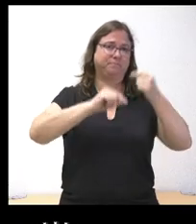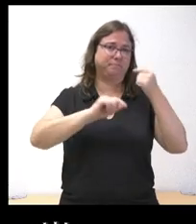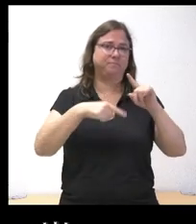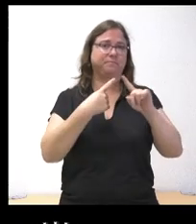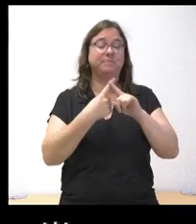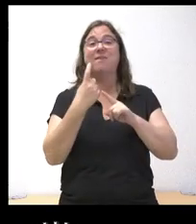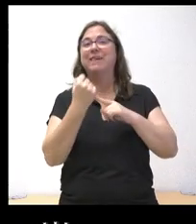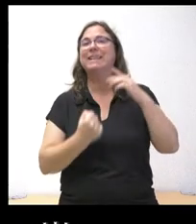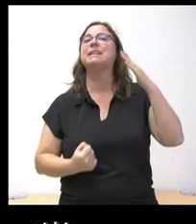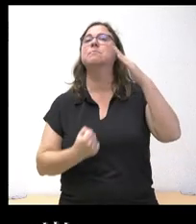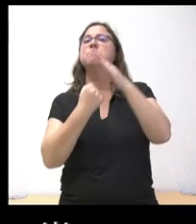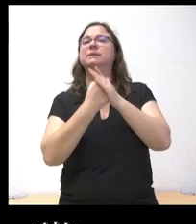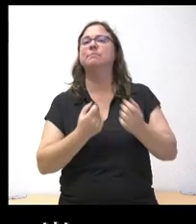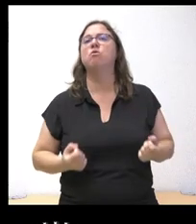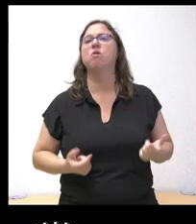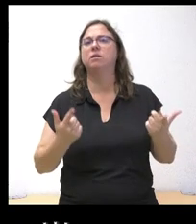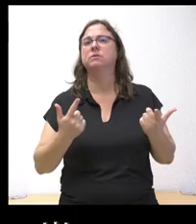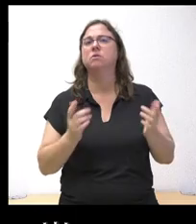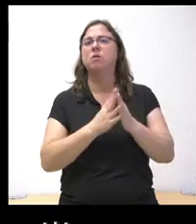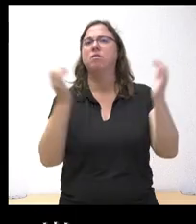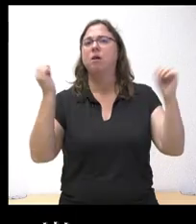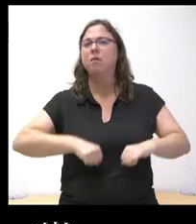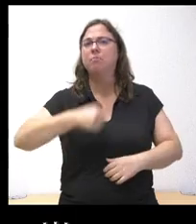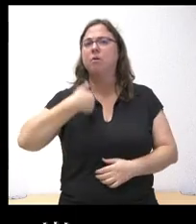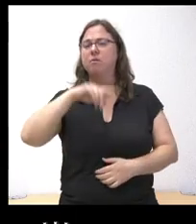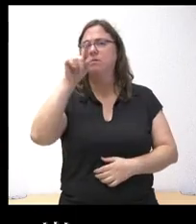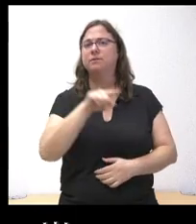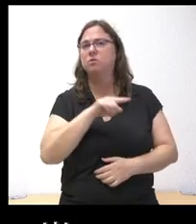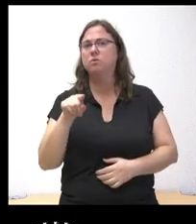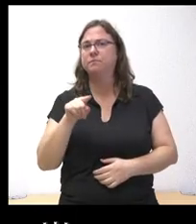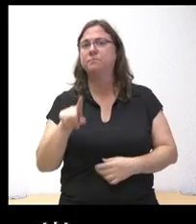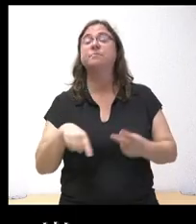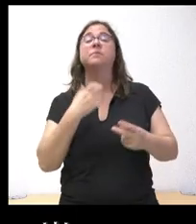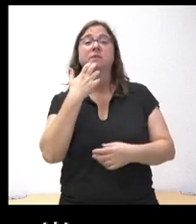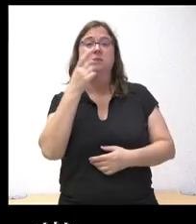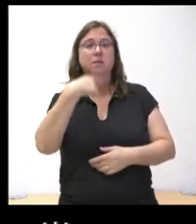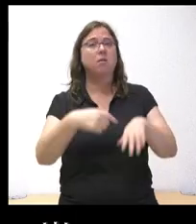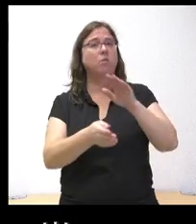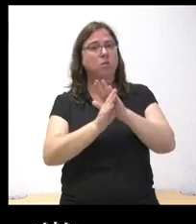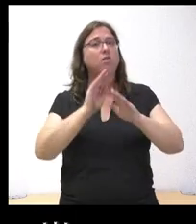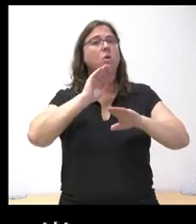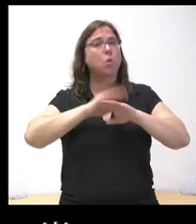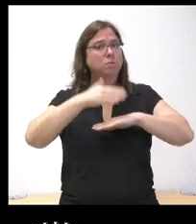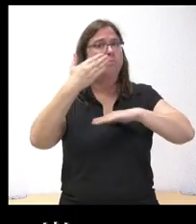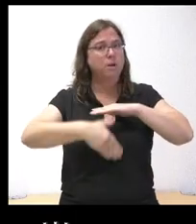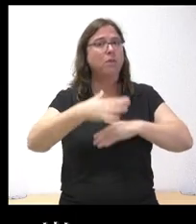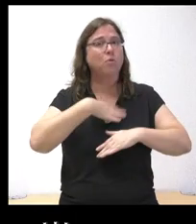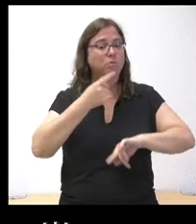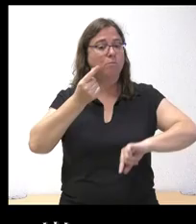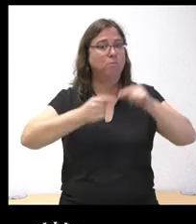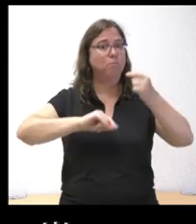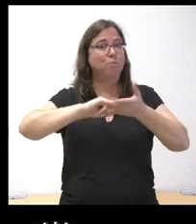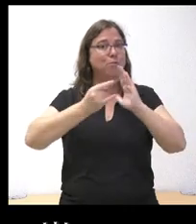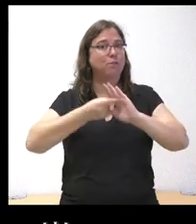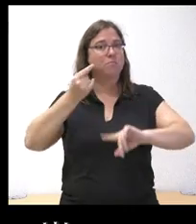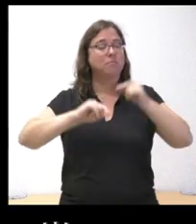del techo de gasto. No sé si tienen previsto aprobar el techo de gasto próximamente y si mantienen que pueden cumplir el plazo de presentar un proyecto de